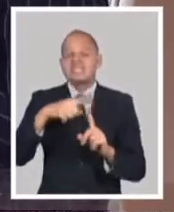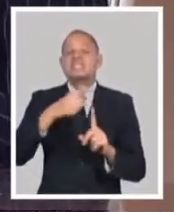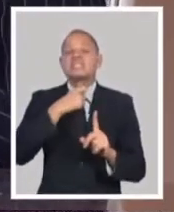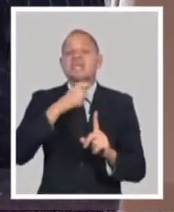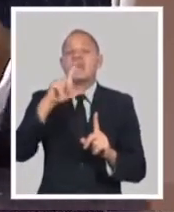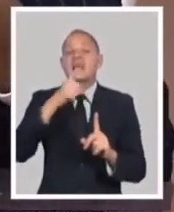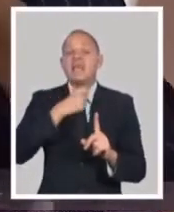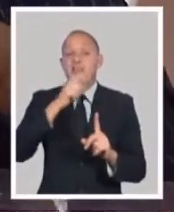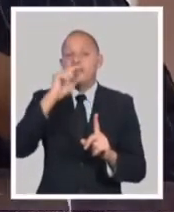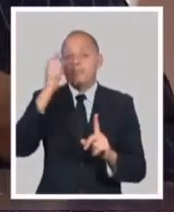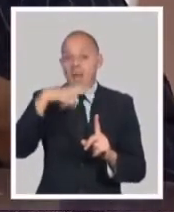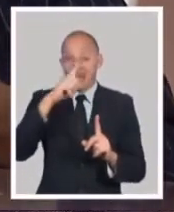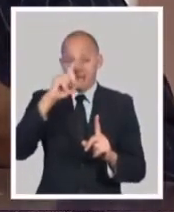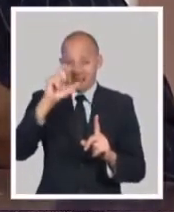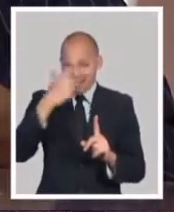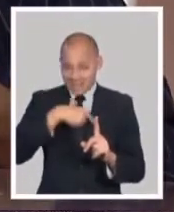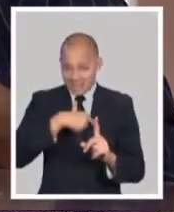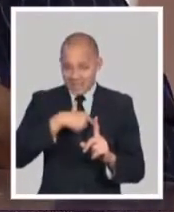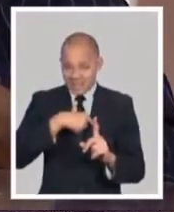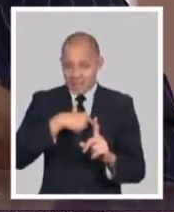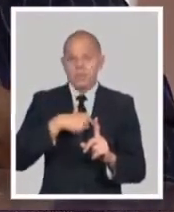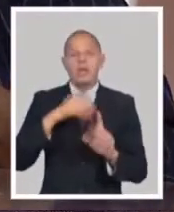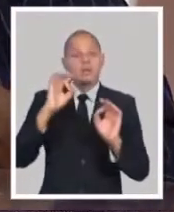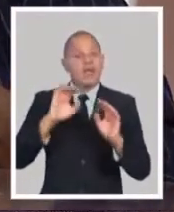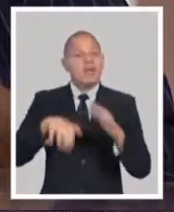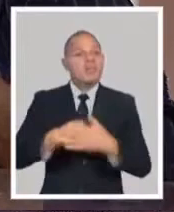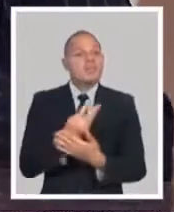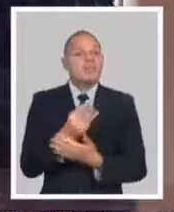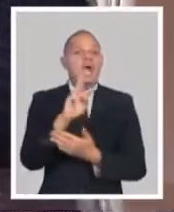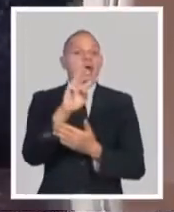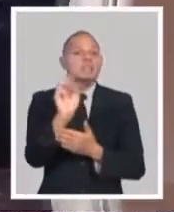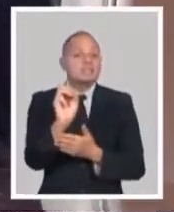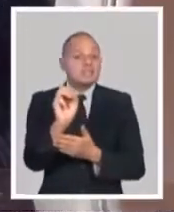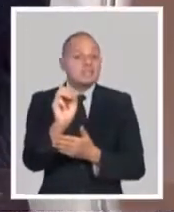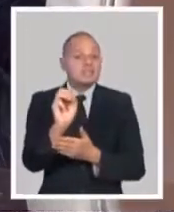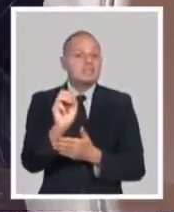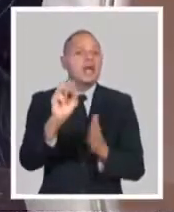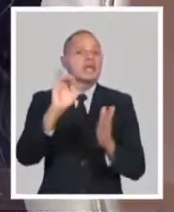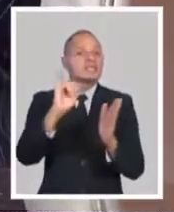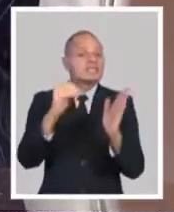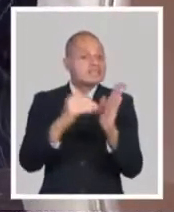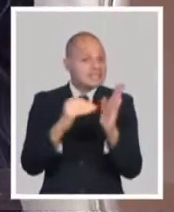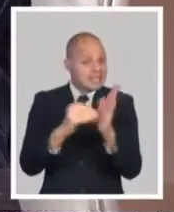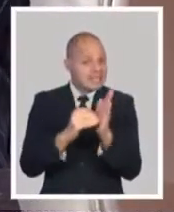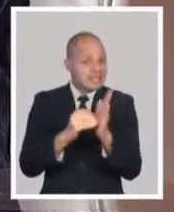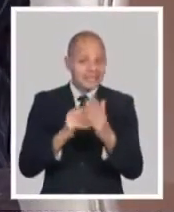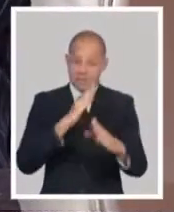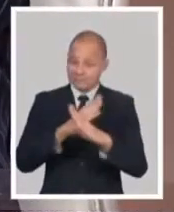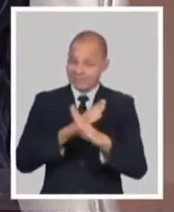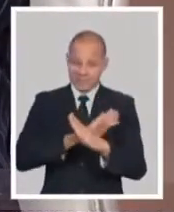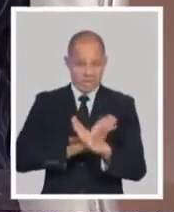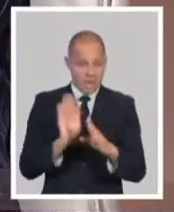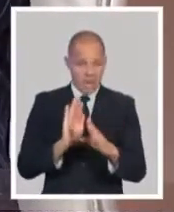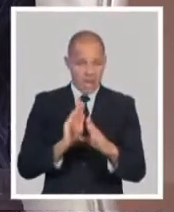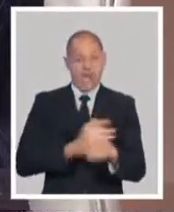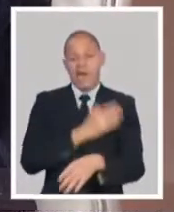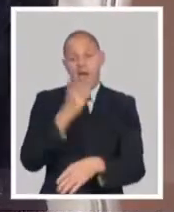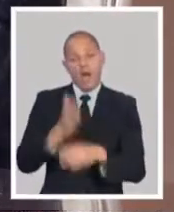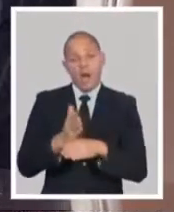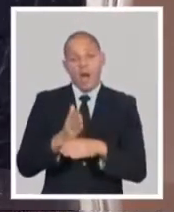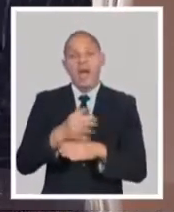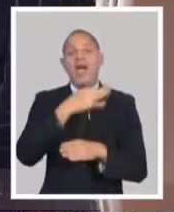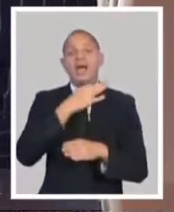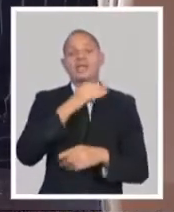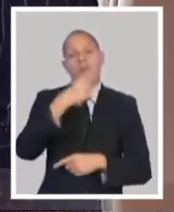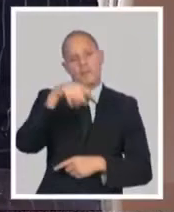servicio a partir de las 6 de la tarde, del día 30 hasta las 0 horas del día 1 de enero, van